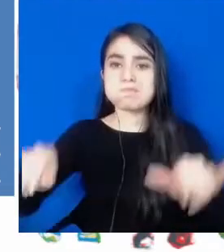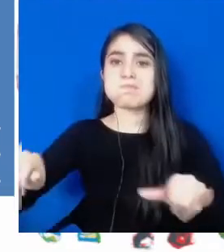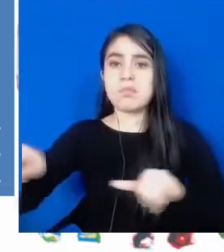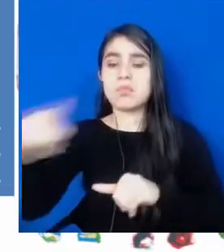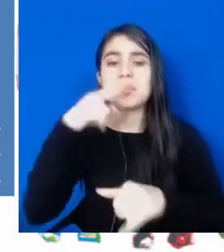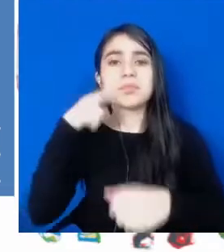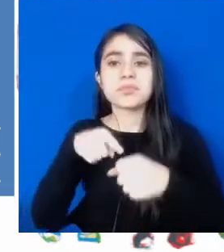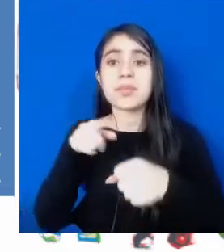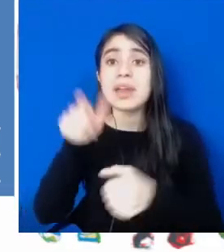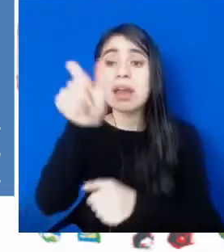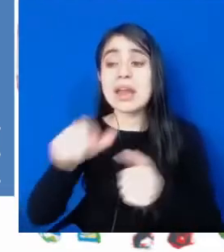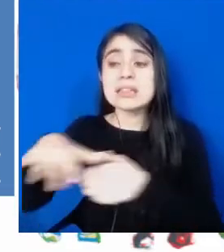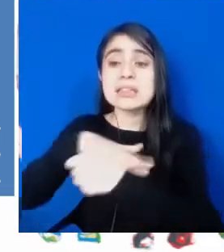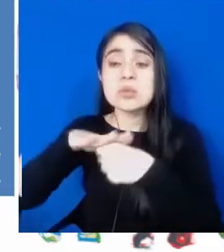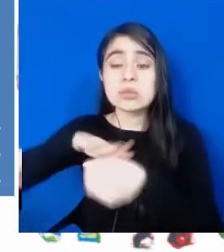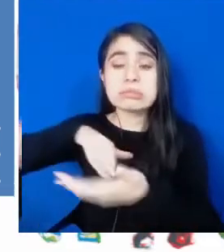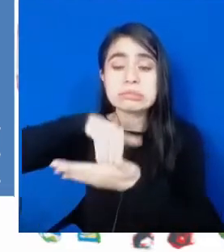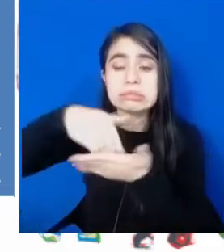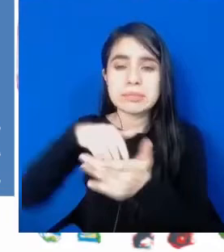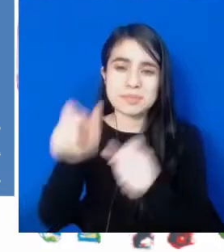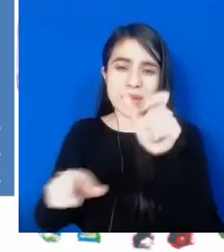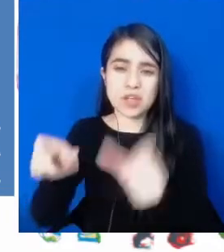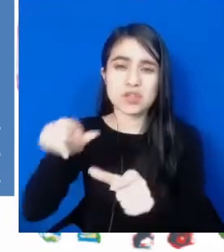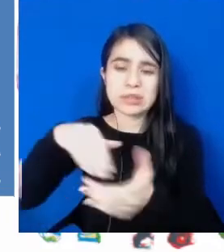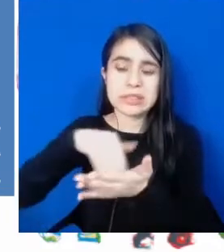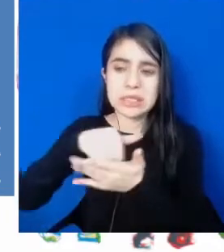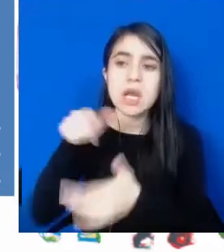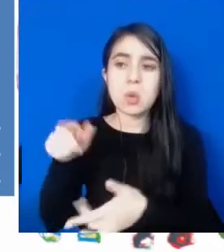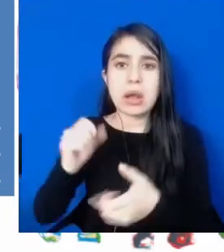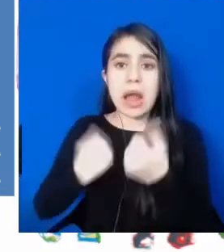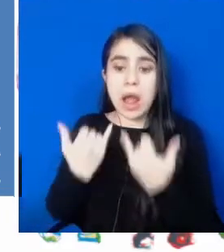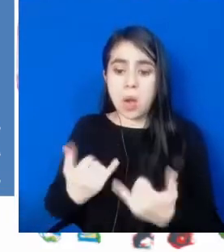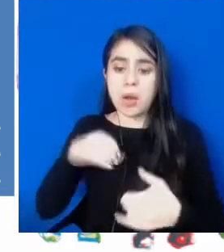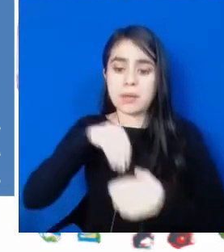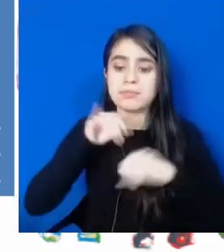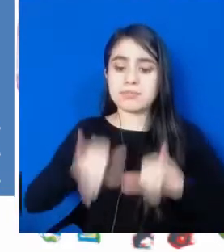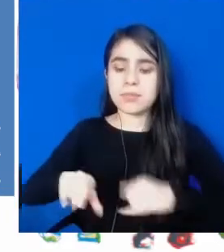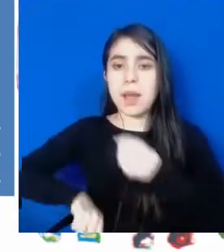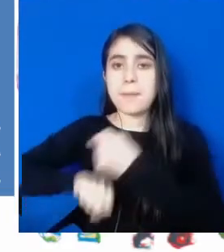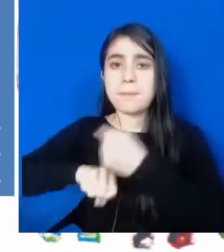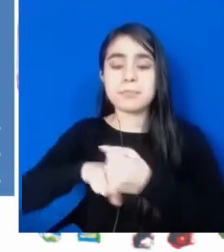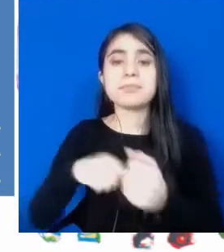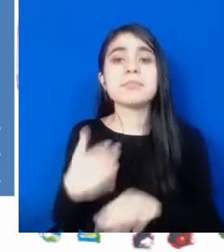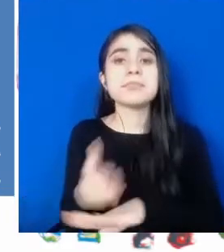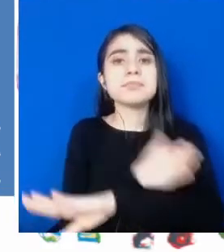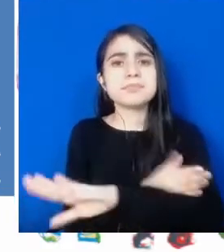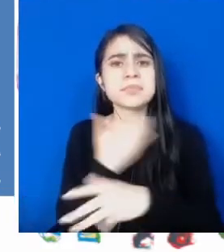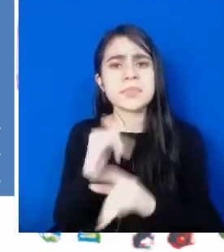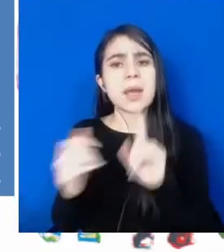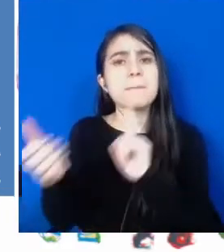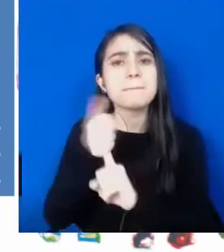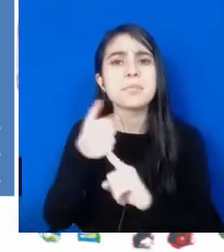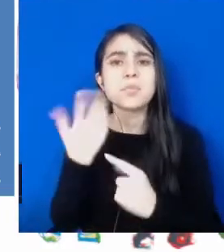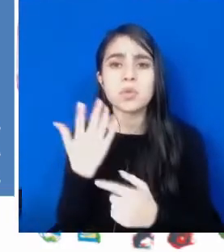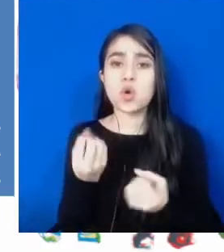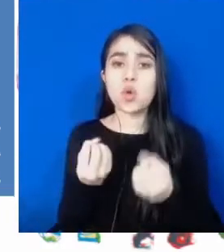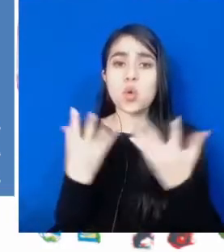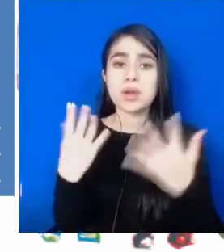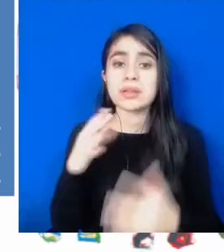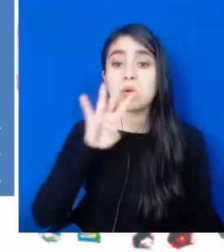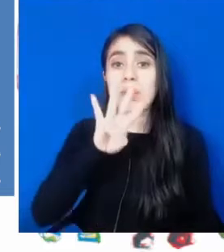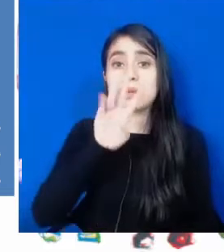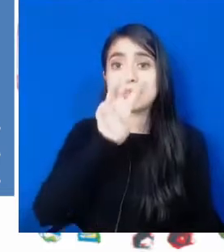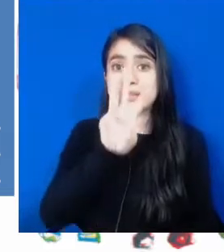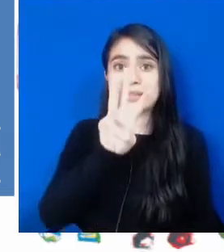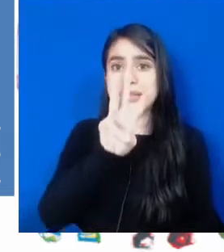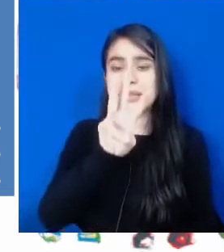aportando a las poblaciones vulnerables en este aislamiento social. Habíamos previamente logrado pasar